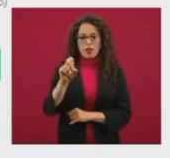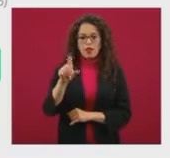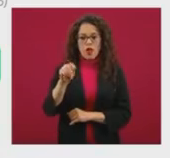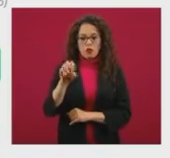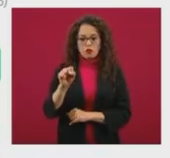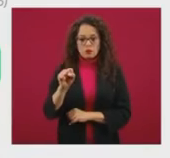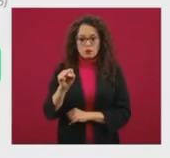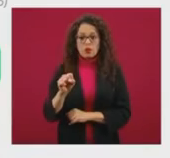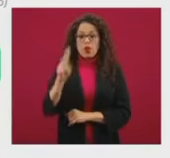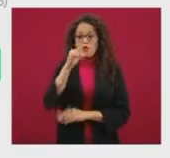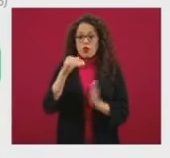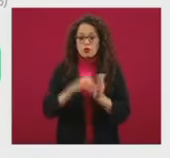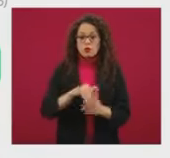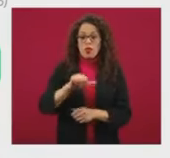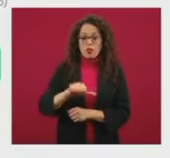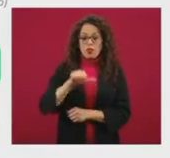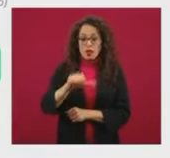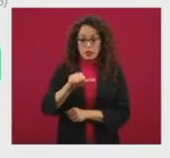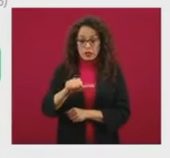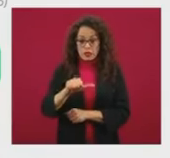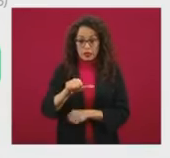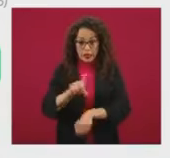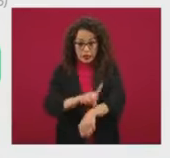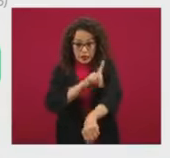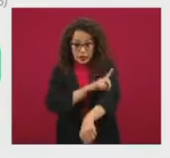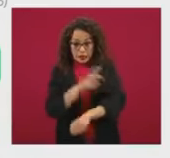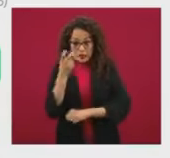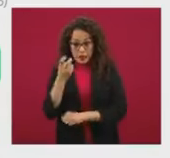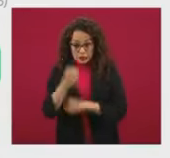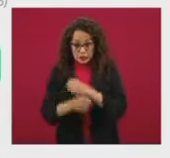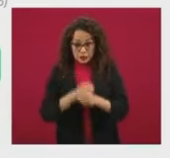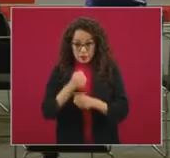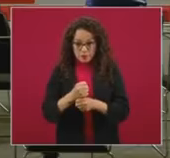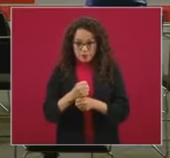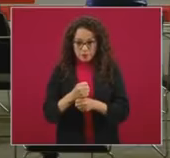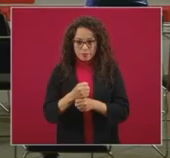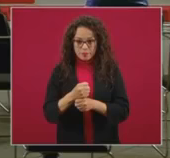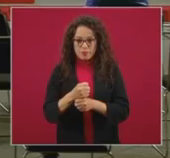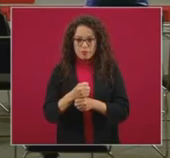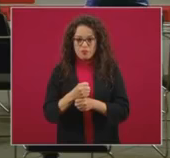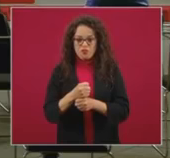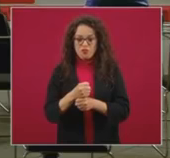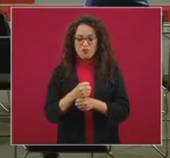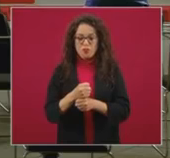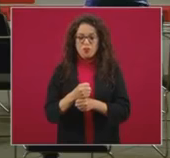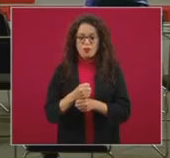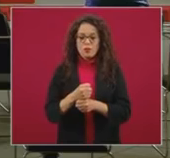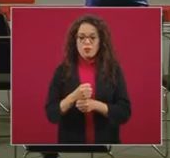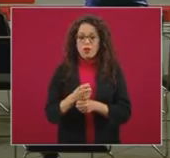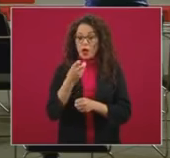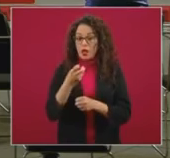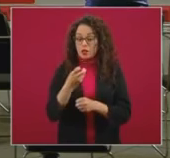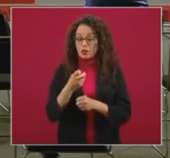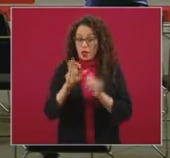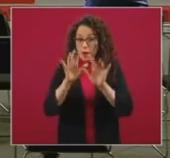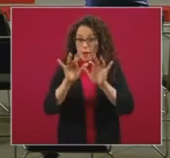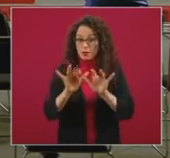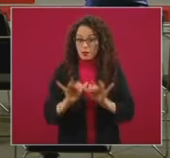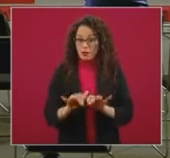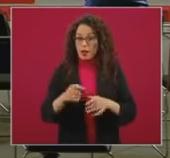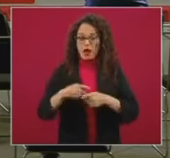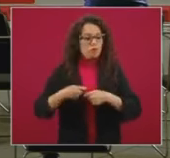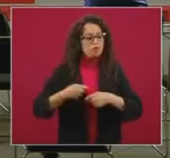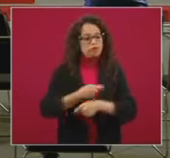2016, 12, de hecho, las bases de datos son públicas. Esto es un bien